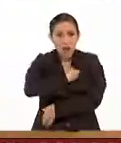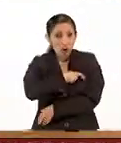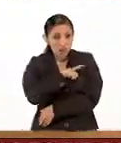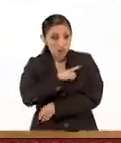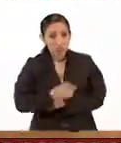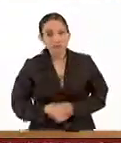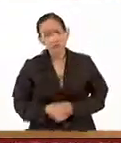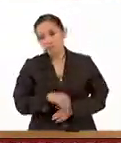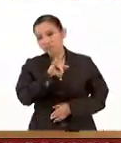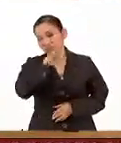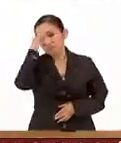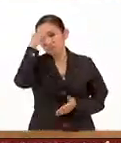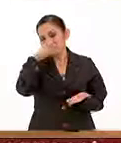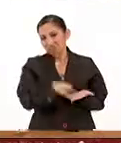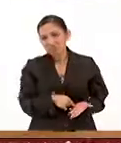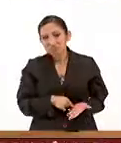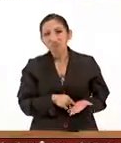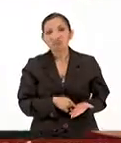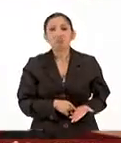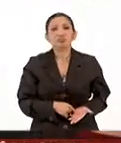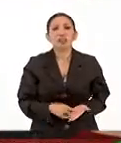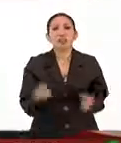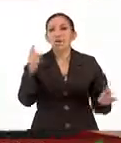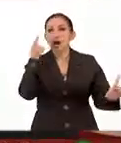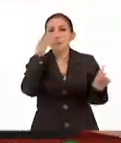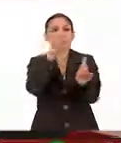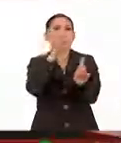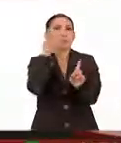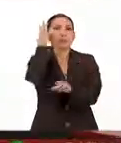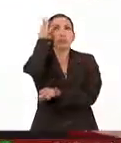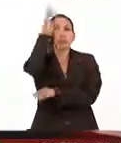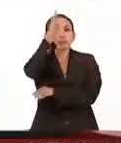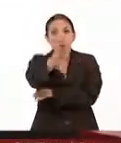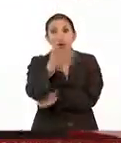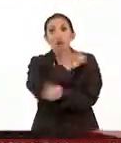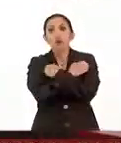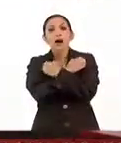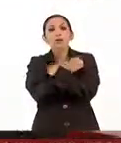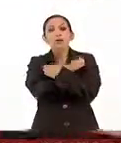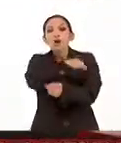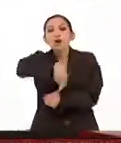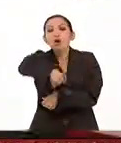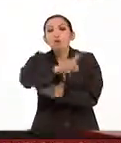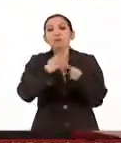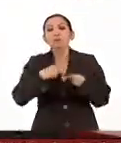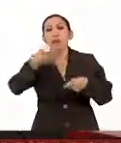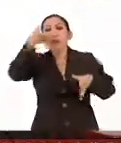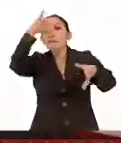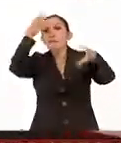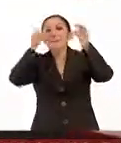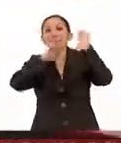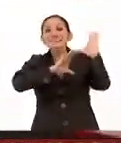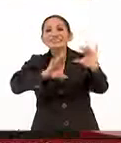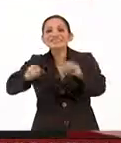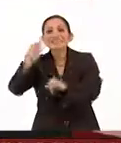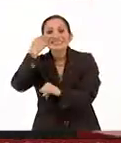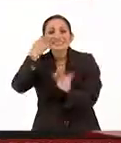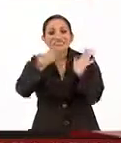Sí, yo creo que sí. El reto ahí está en la educación de las personas. Creo que